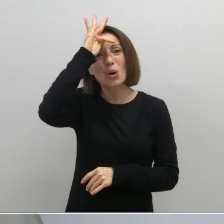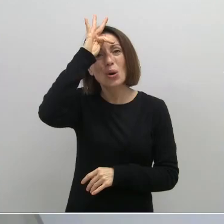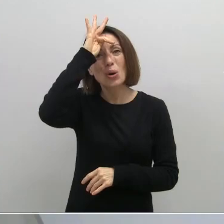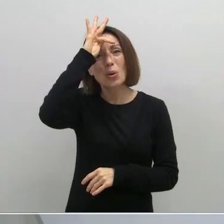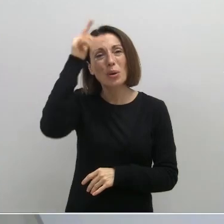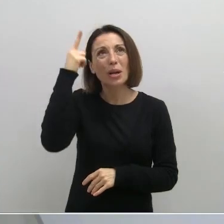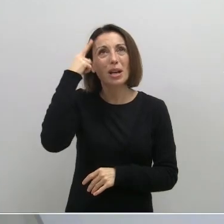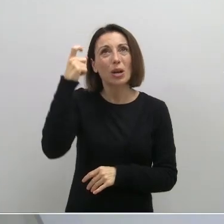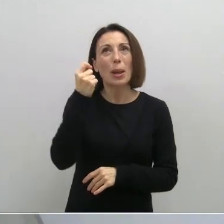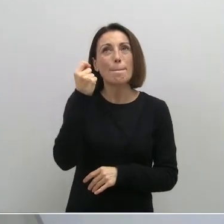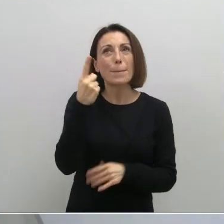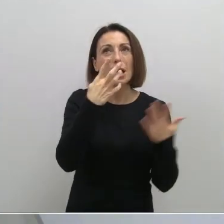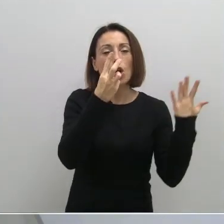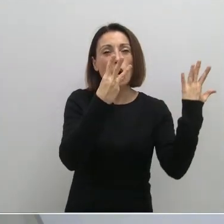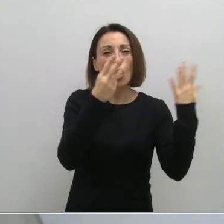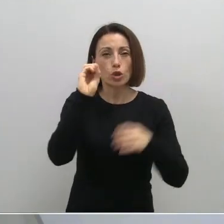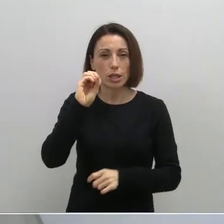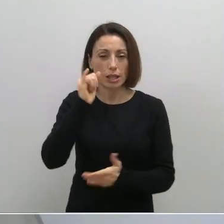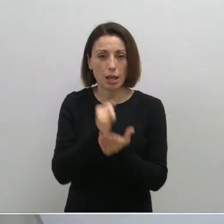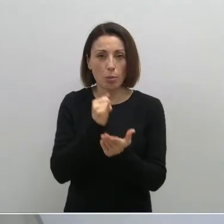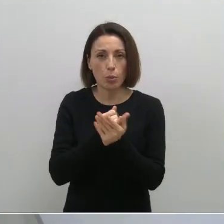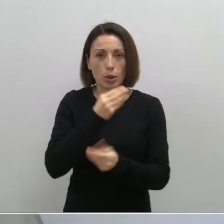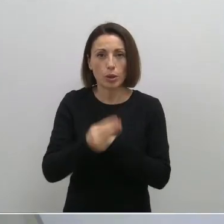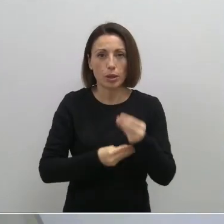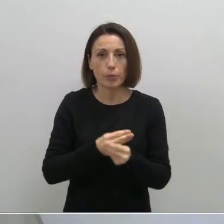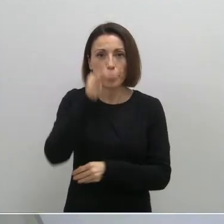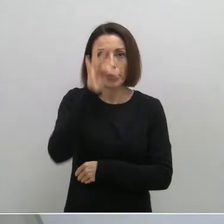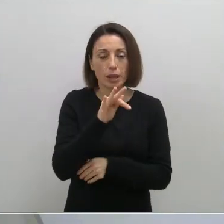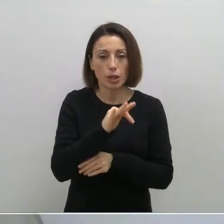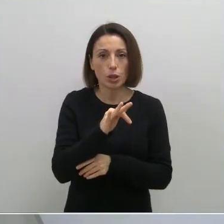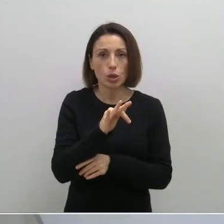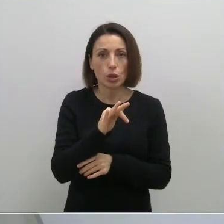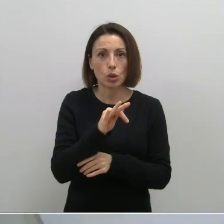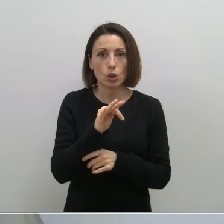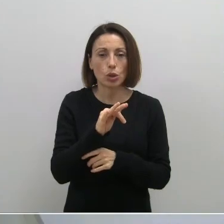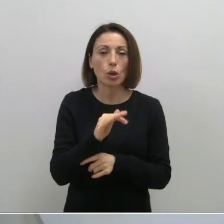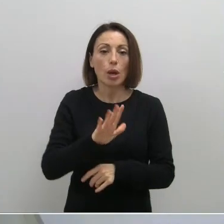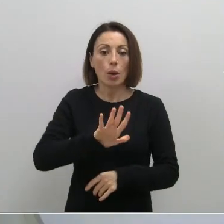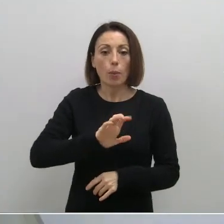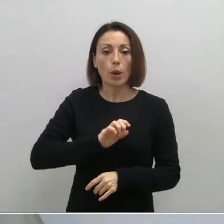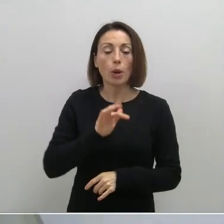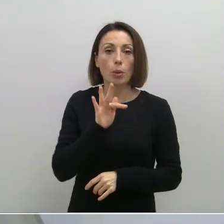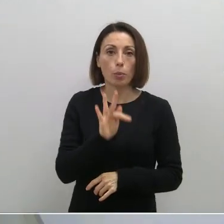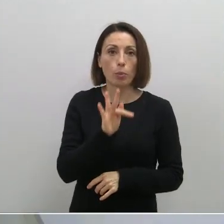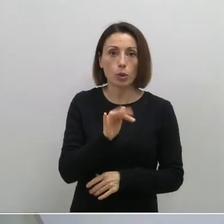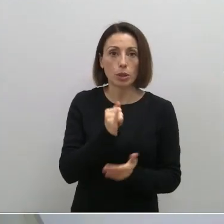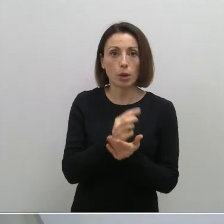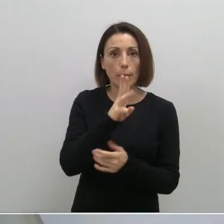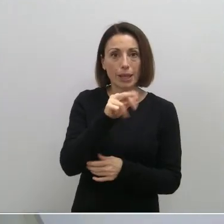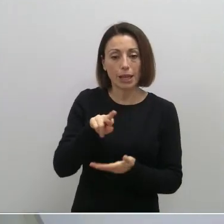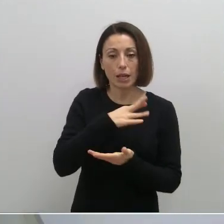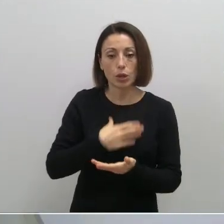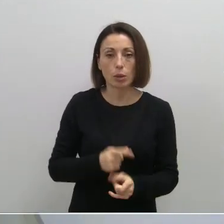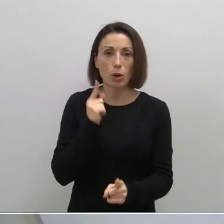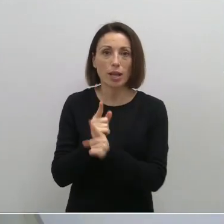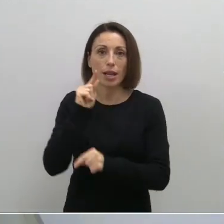recordarles, 1.080 pruebas. El total acumulado de personas positivas por PCR en la región y